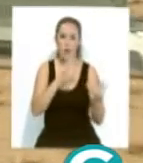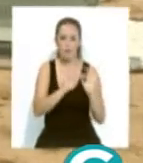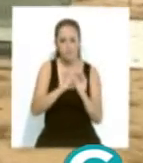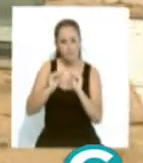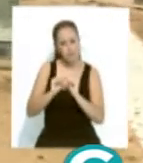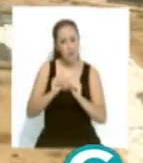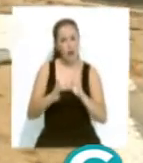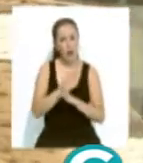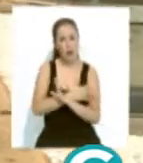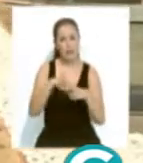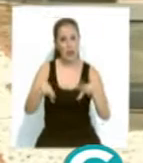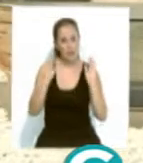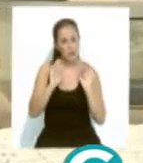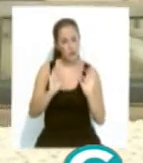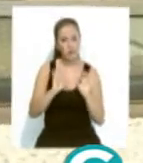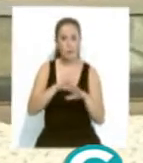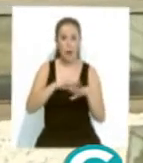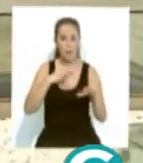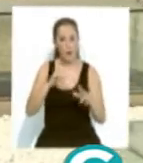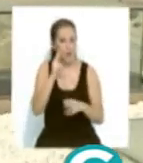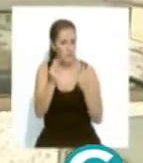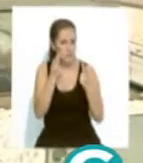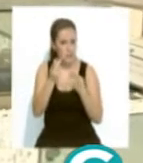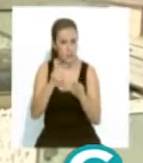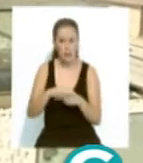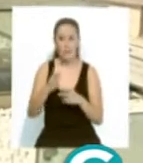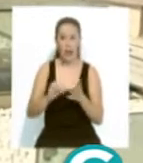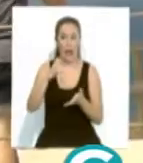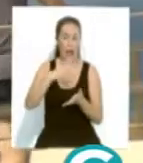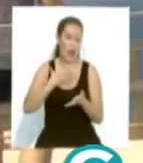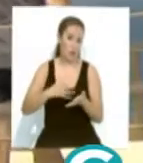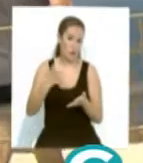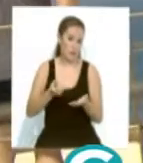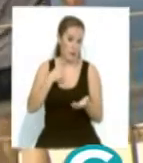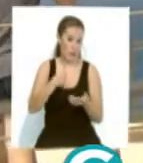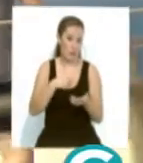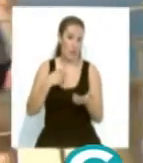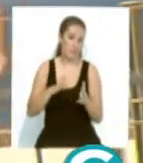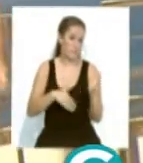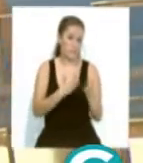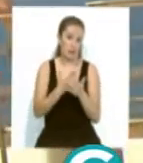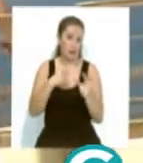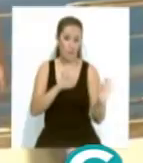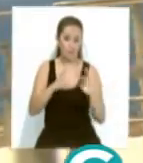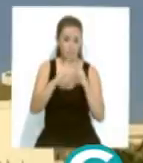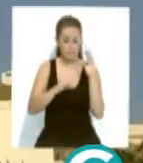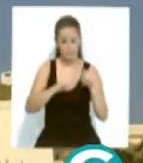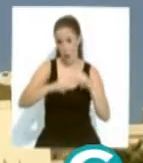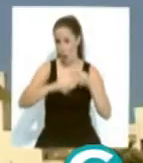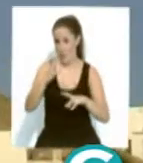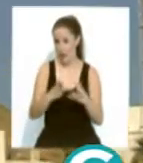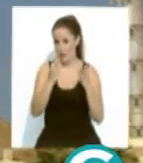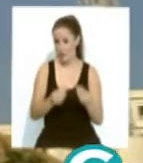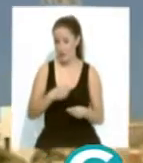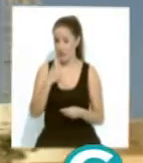arreglar y adecentar el castillo para que pueda ser visitado. Desde el Ayuntamiento declaran que una vez esto se produzca, se licite la intervención integral